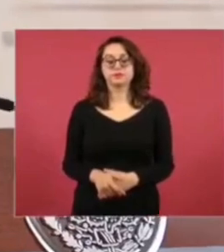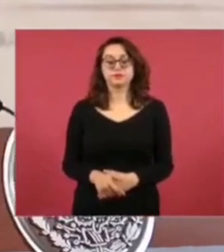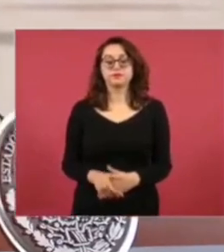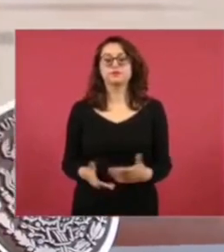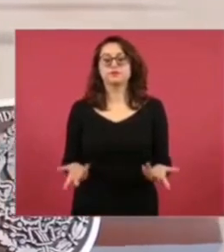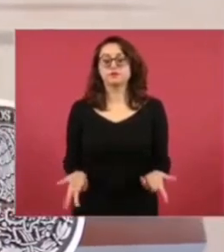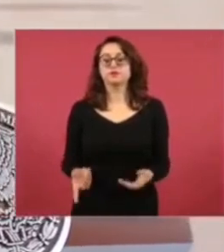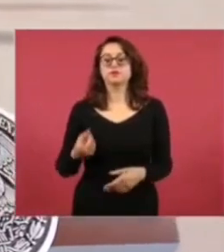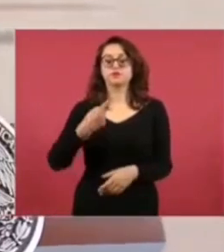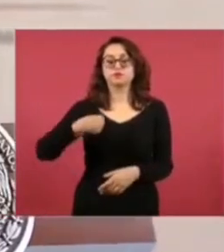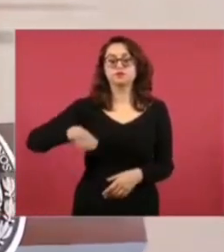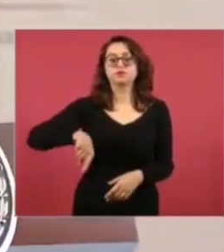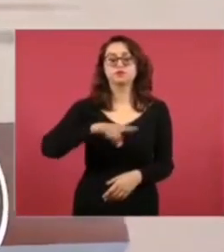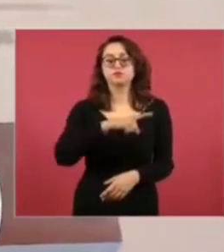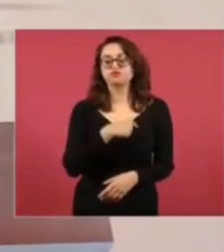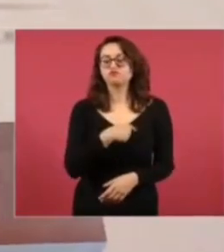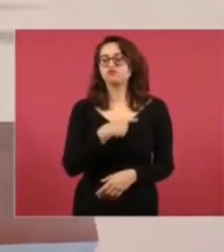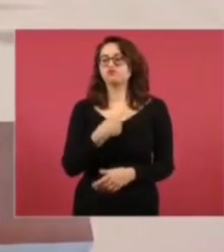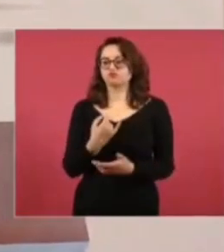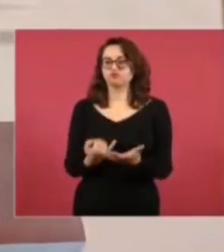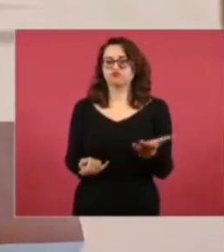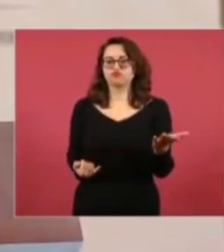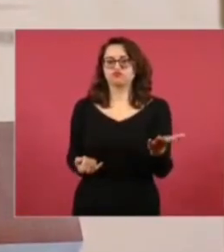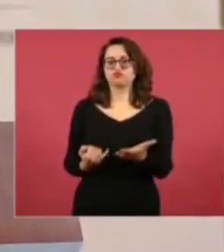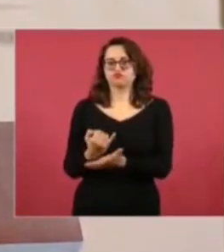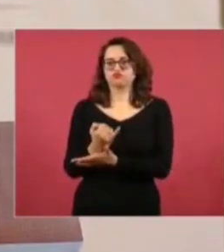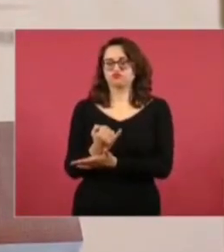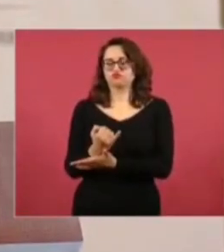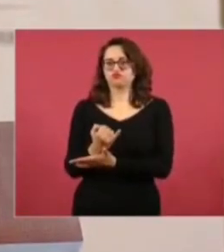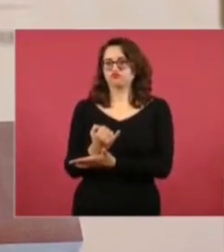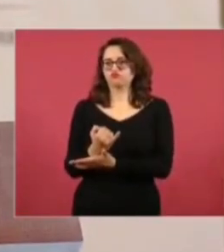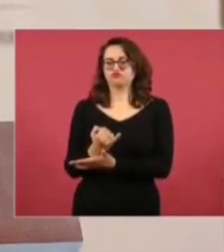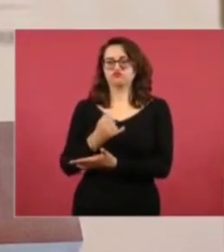la lucha de muchos mexicanos